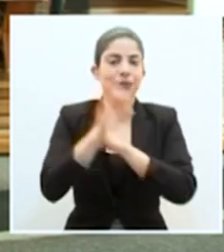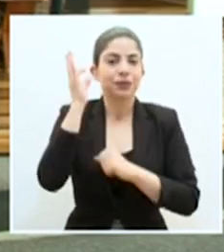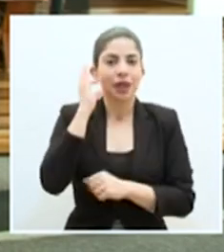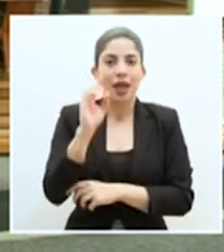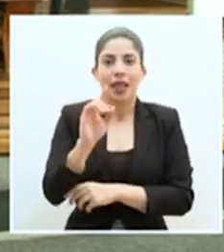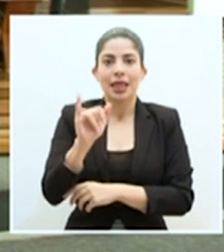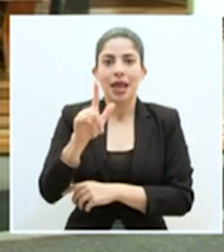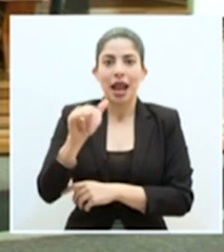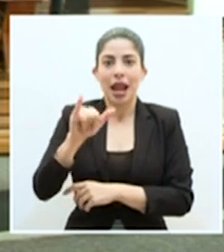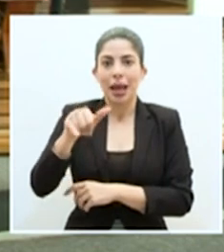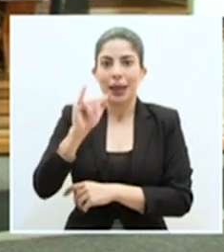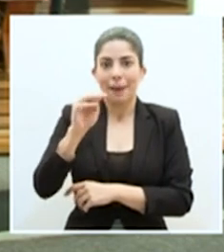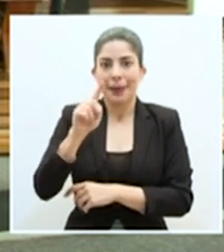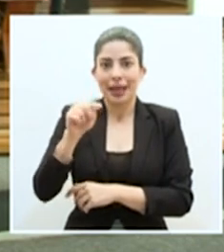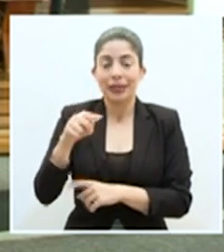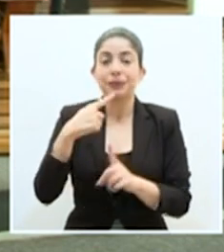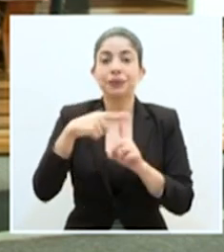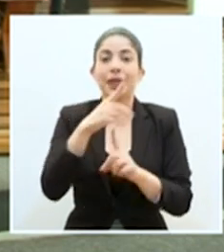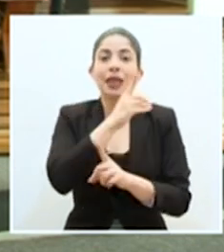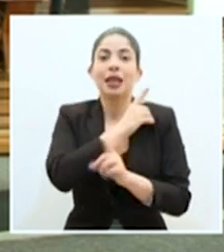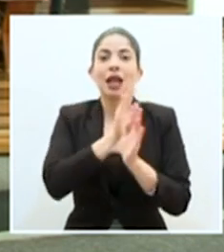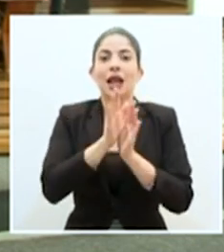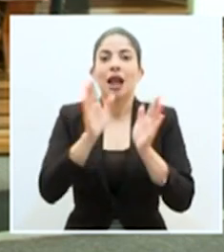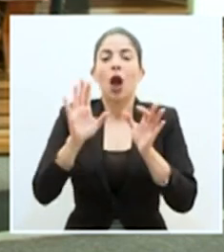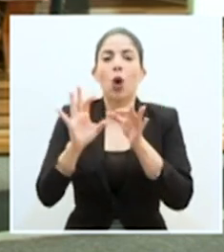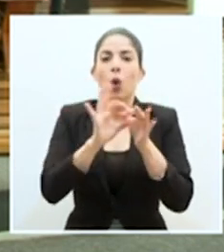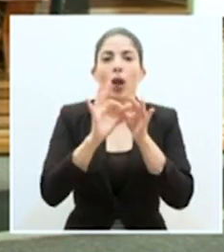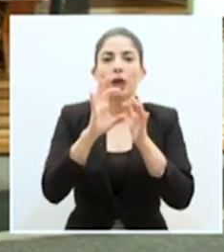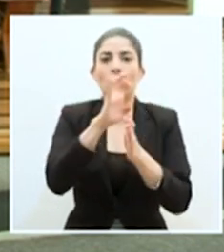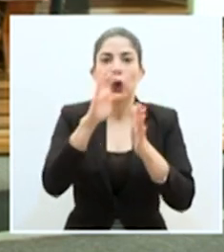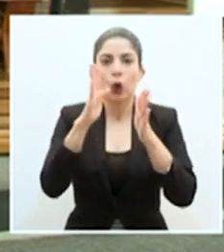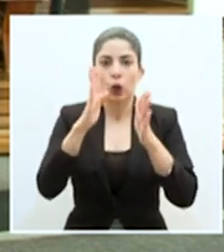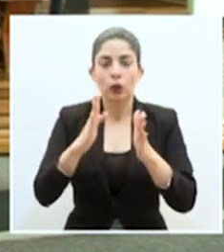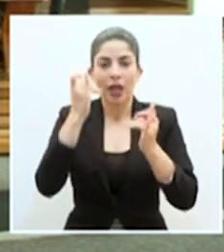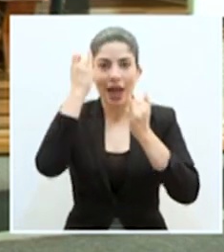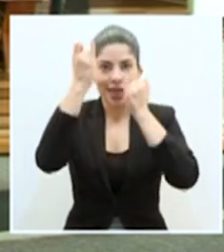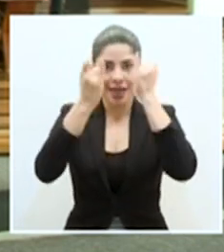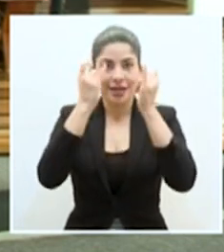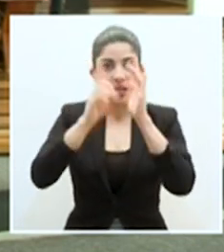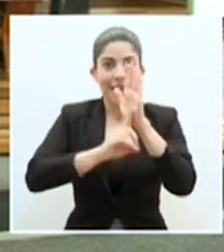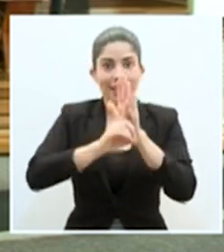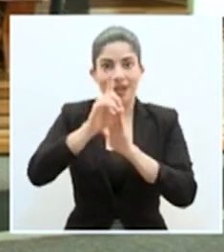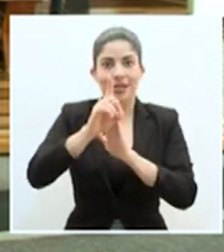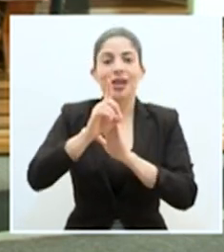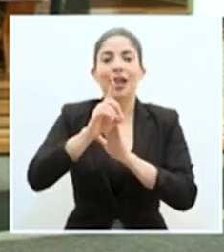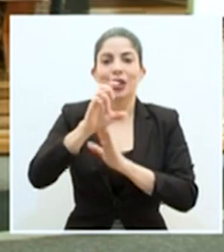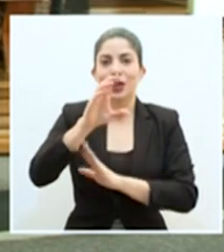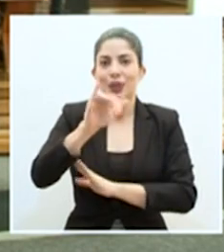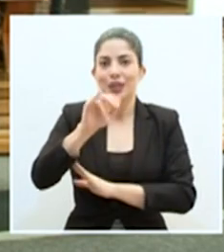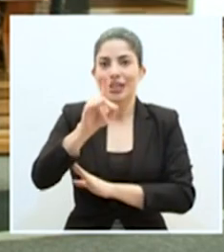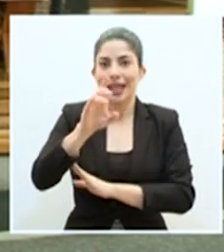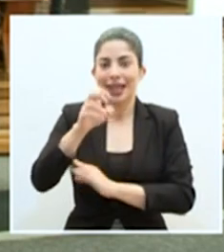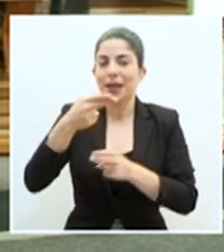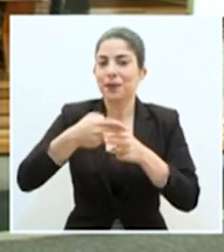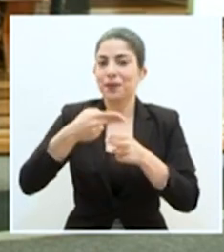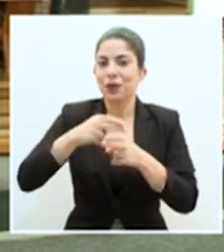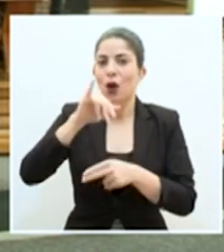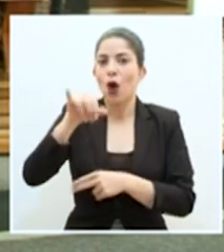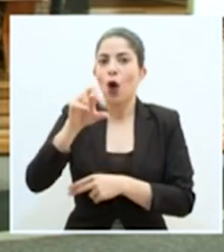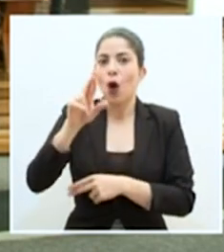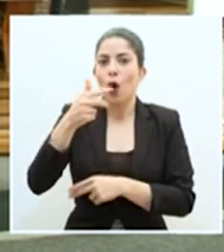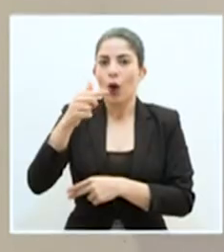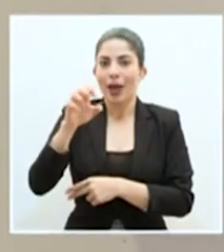señora Díala Jiménez y el Director General de la Coalición Costarricense de Iniciativas de Desarrollo, CINDE, el señor Jorge